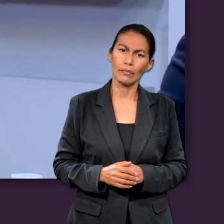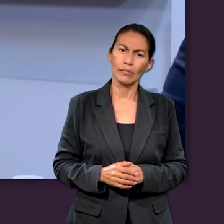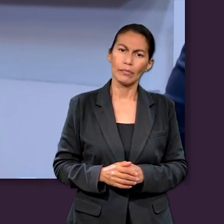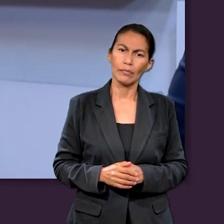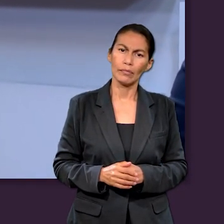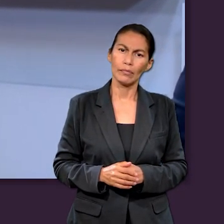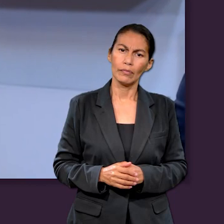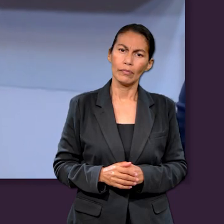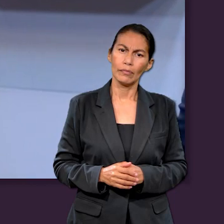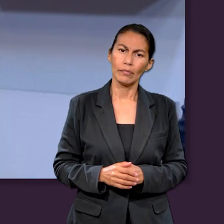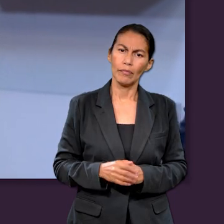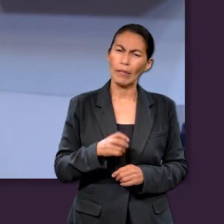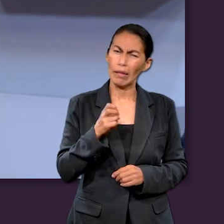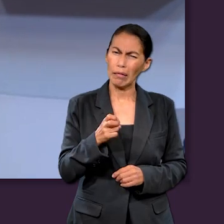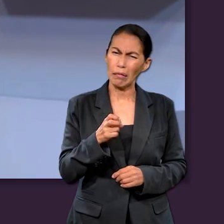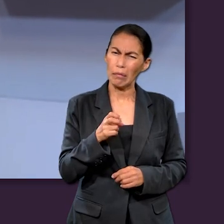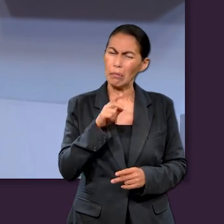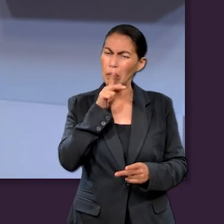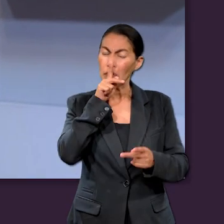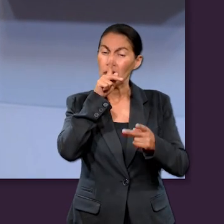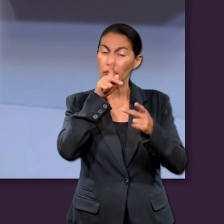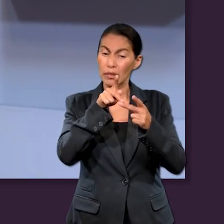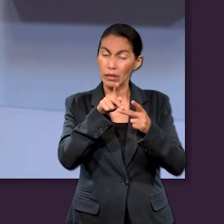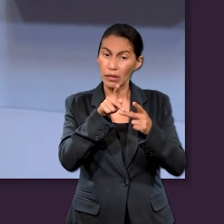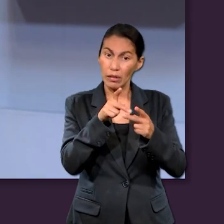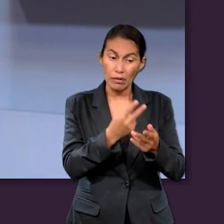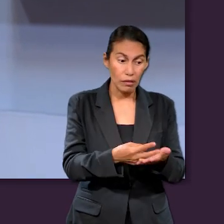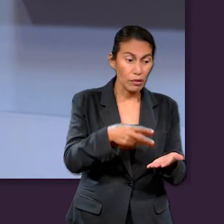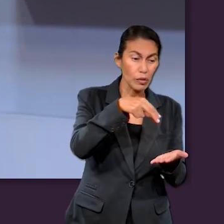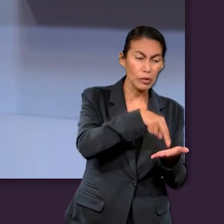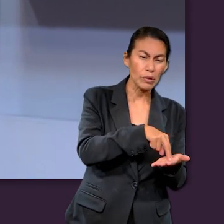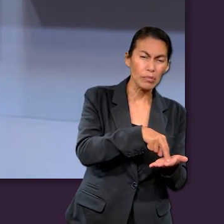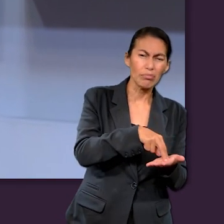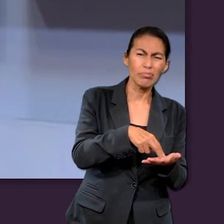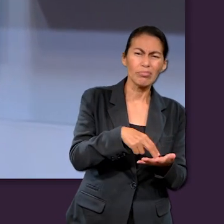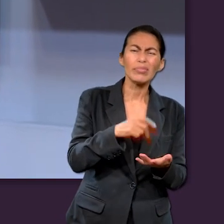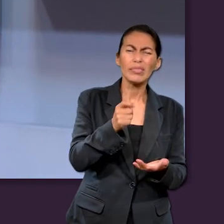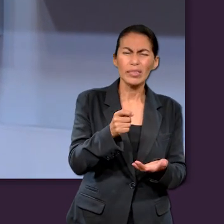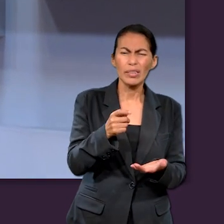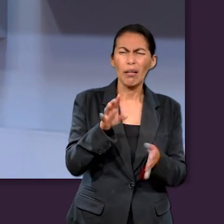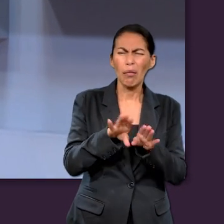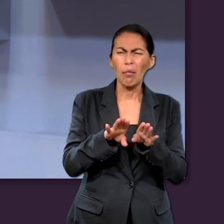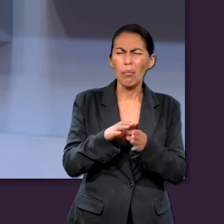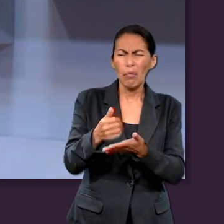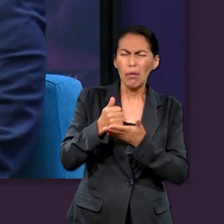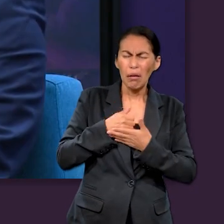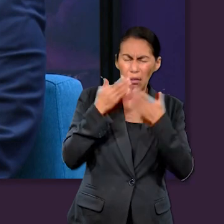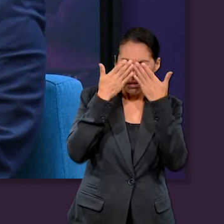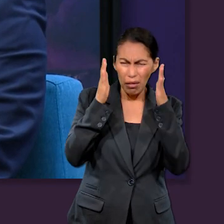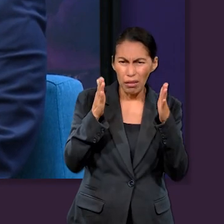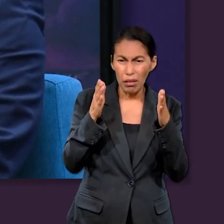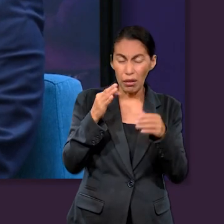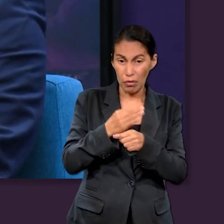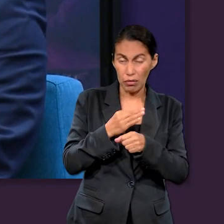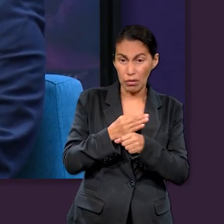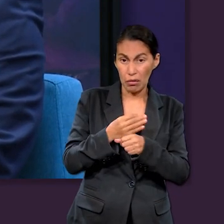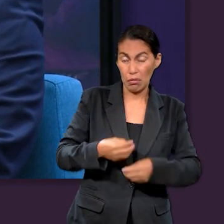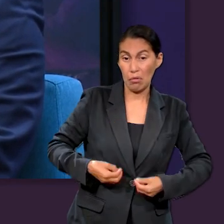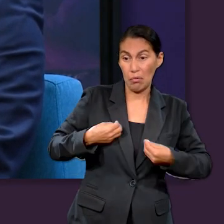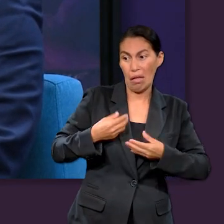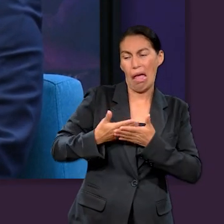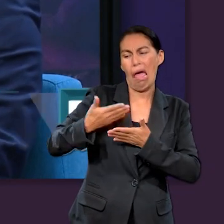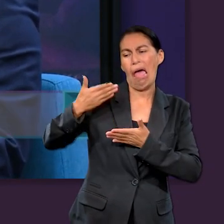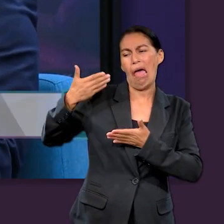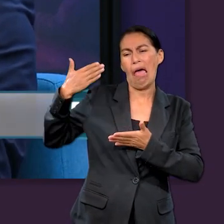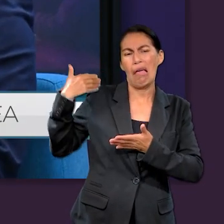visiones proféticas de la resurrección nos pueden ayudar a nosotros? Que vivimos mucho tiempo después.